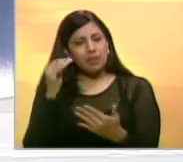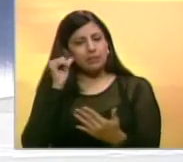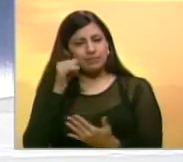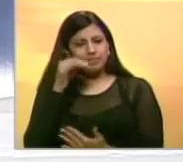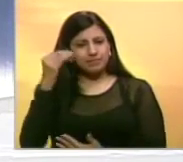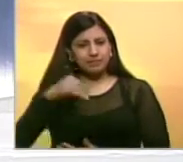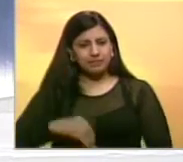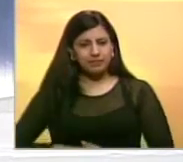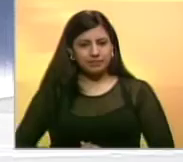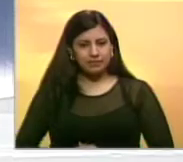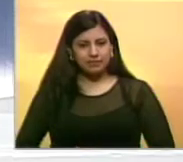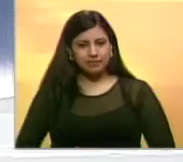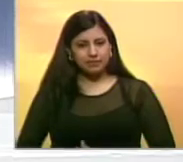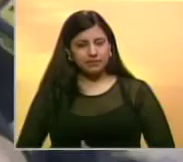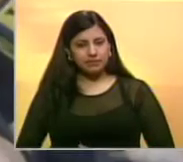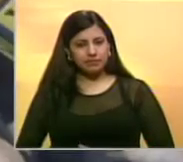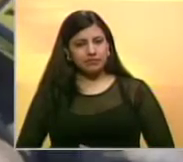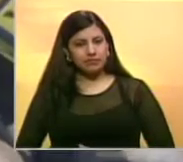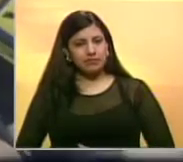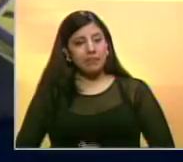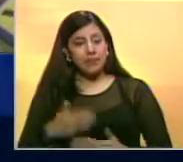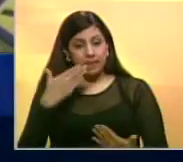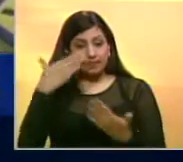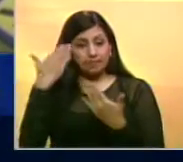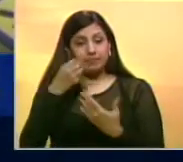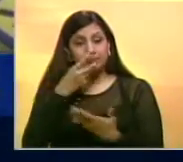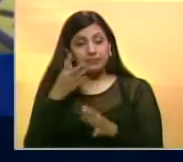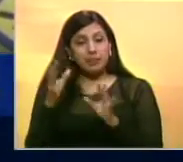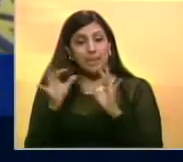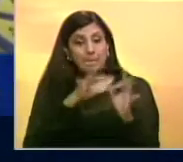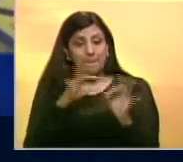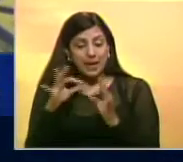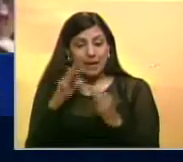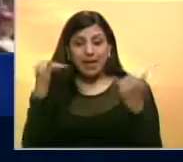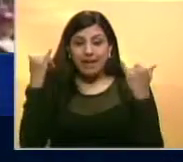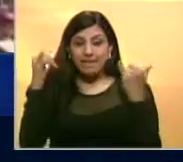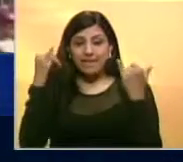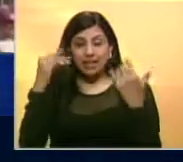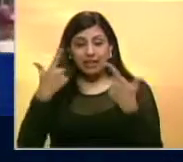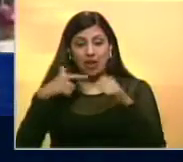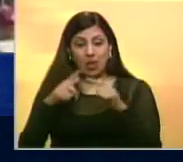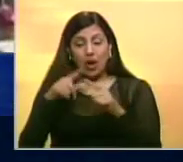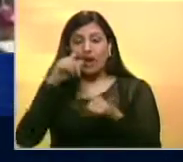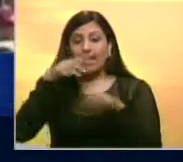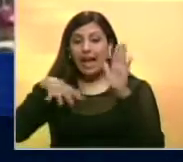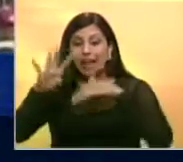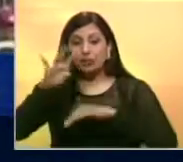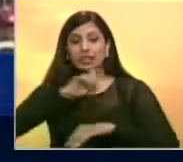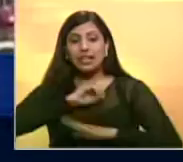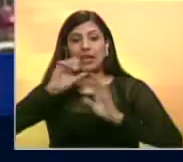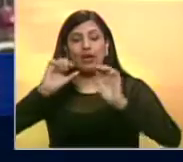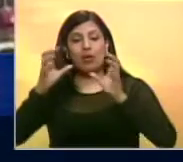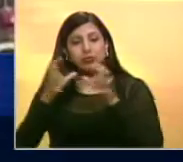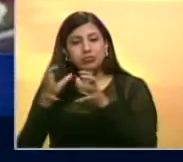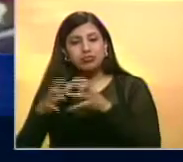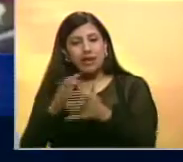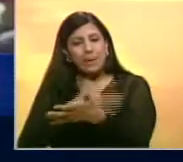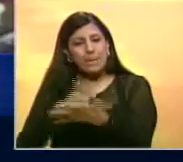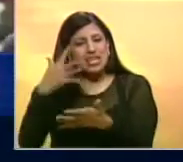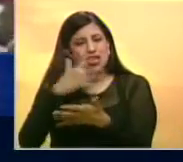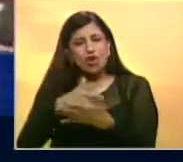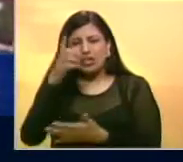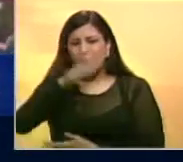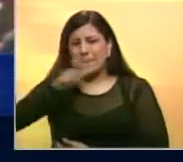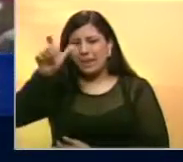Escobar con los detalles. Ramírez señaló que la preparación de la fiesta mariana que cada 14 de enero reúne a millones de